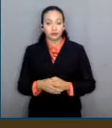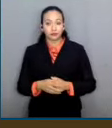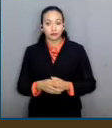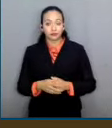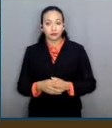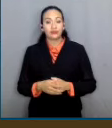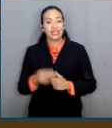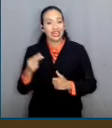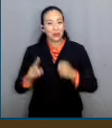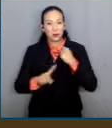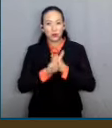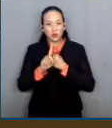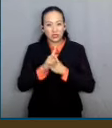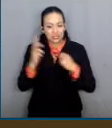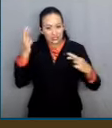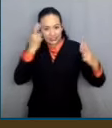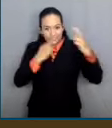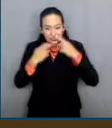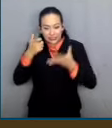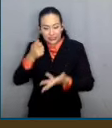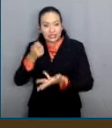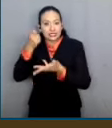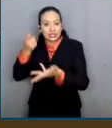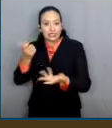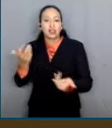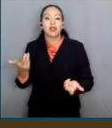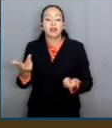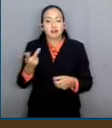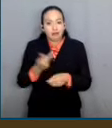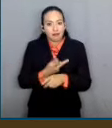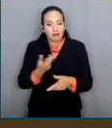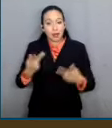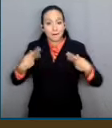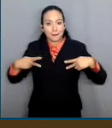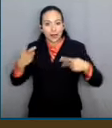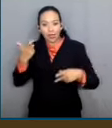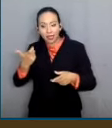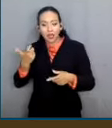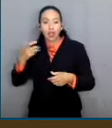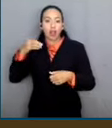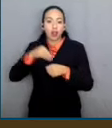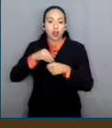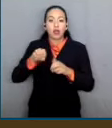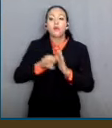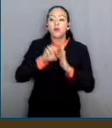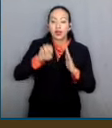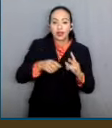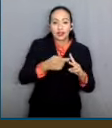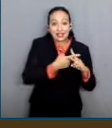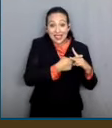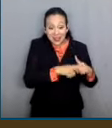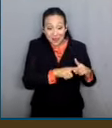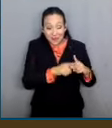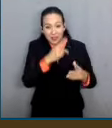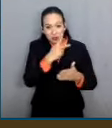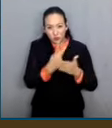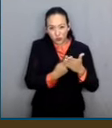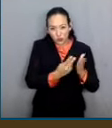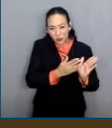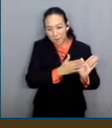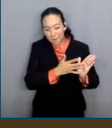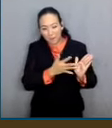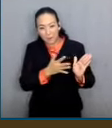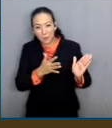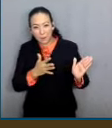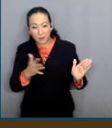y podría sonar exagerado, pero desde el nacimiento. Desde el nacimiento, si desde el nacimiento yo tuviera un pequeño fondo, no